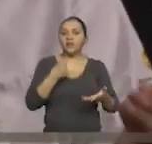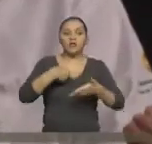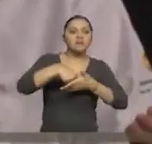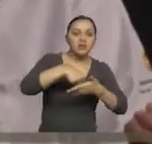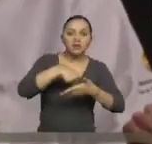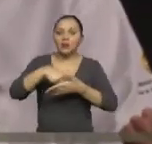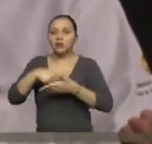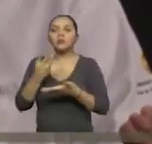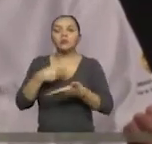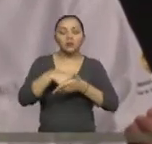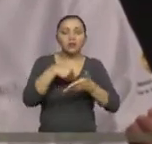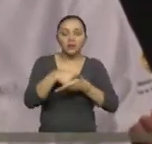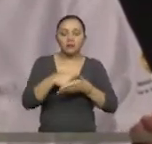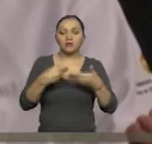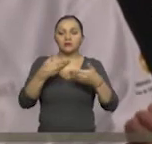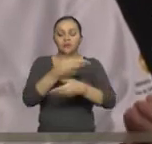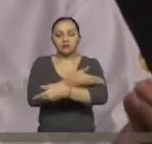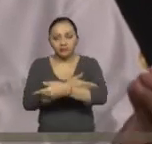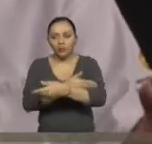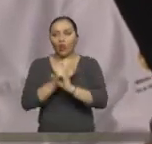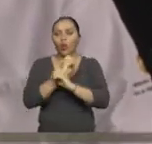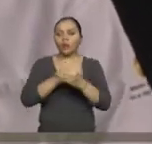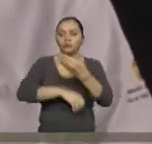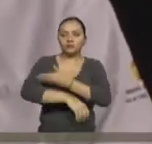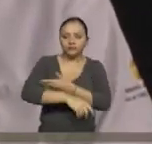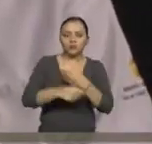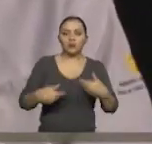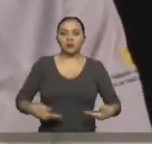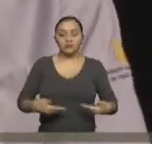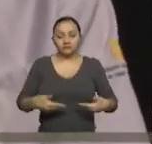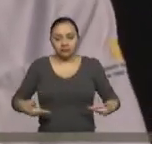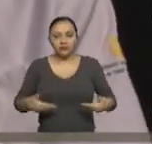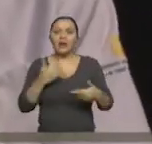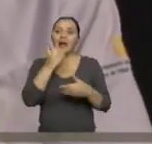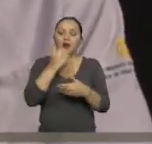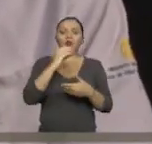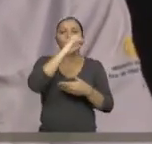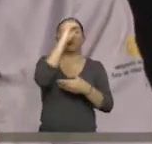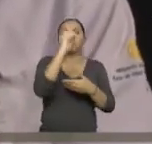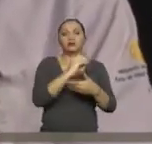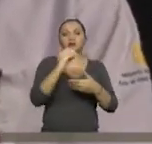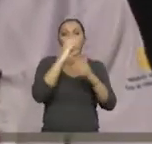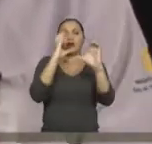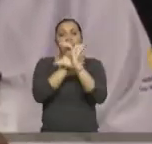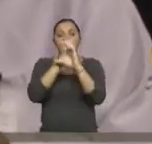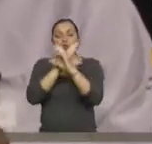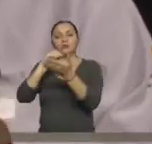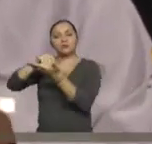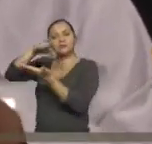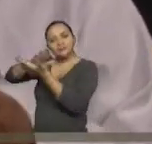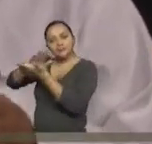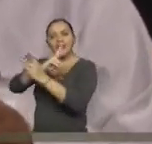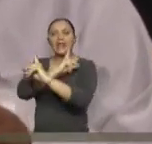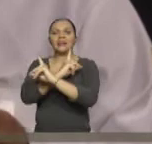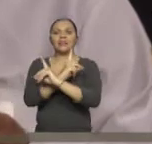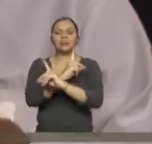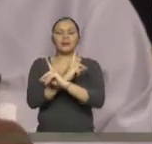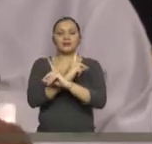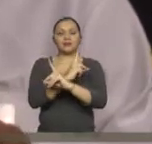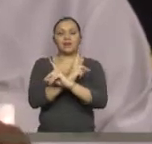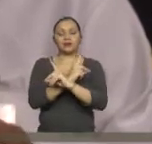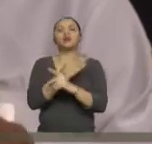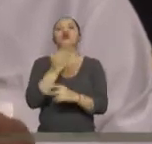de deficiencia a discapacidad. ¿Cómo lo hacemos? Es a través de los